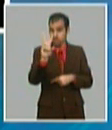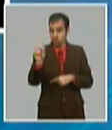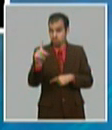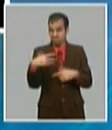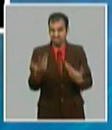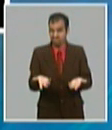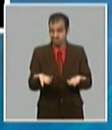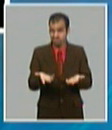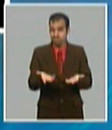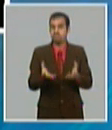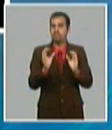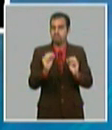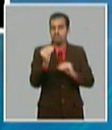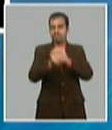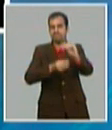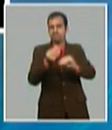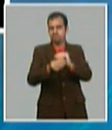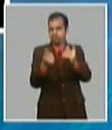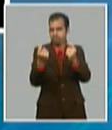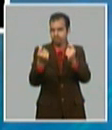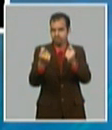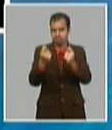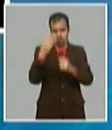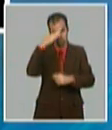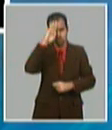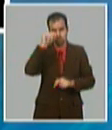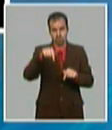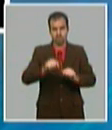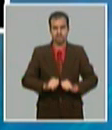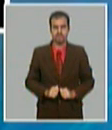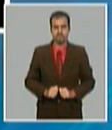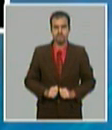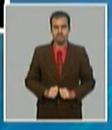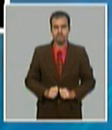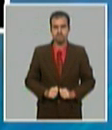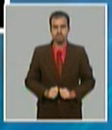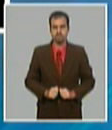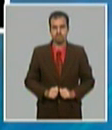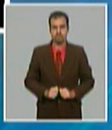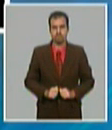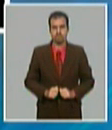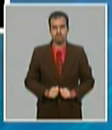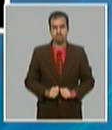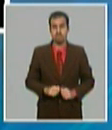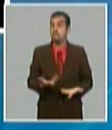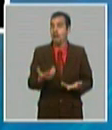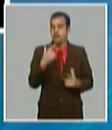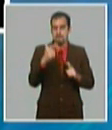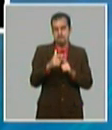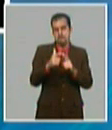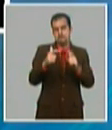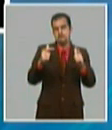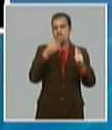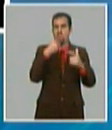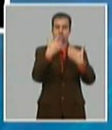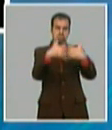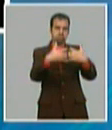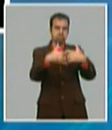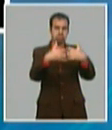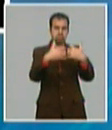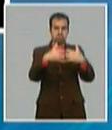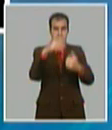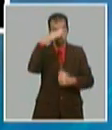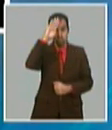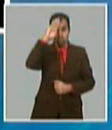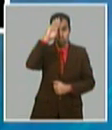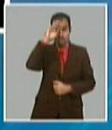el ordenamiento monetario y cambiario del país, como incentivo a la producción nacional y a la sustitución de importaciones y